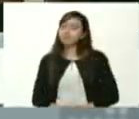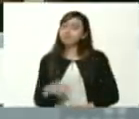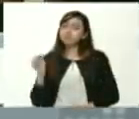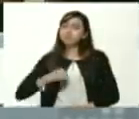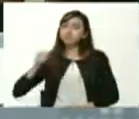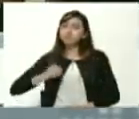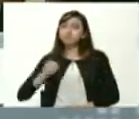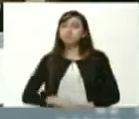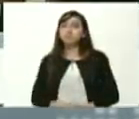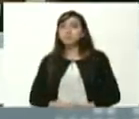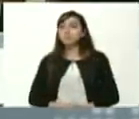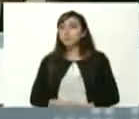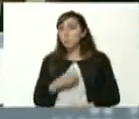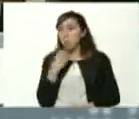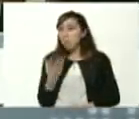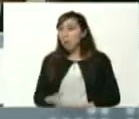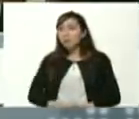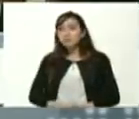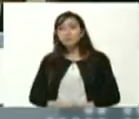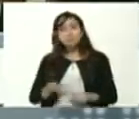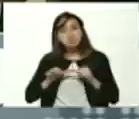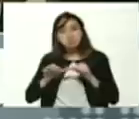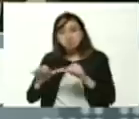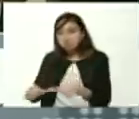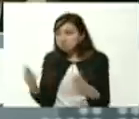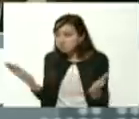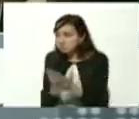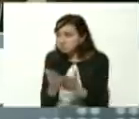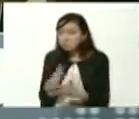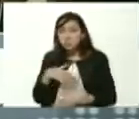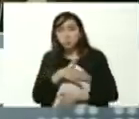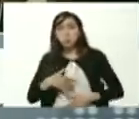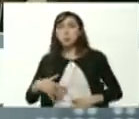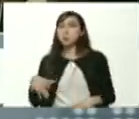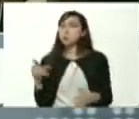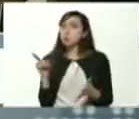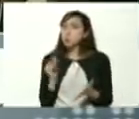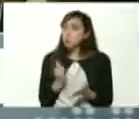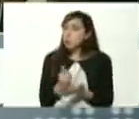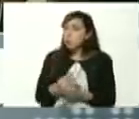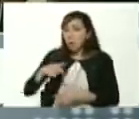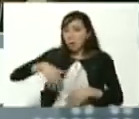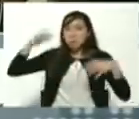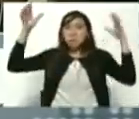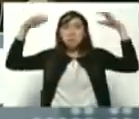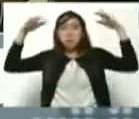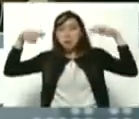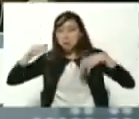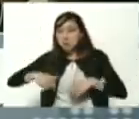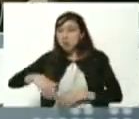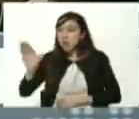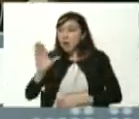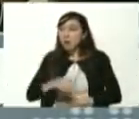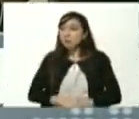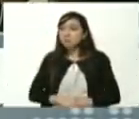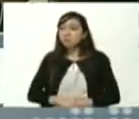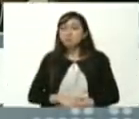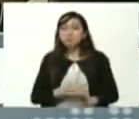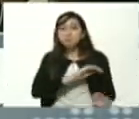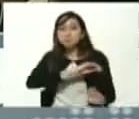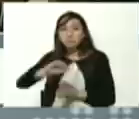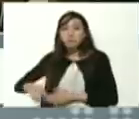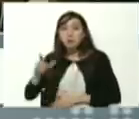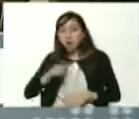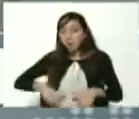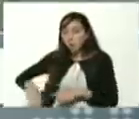bueno Bindier sigan allá disfrutando las lluvias de Caracas ahora nos vamos para Coro